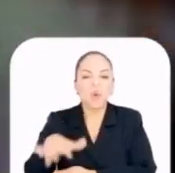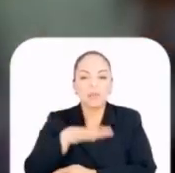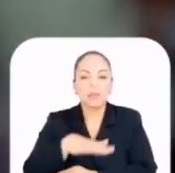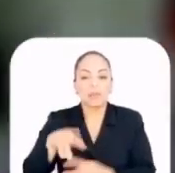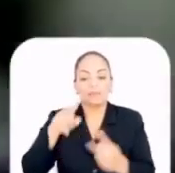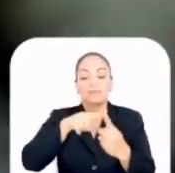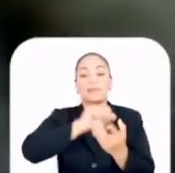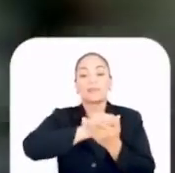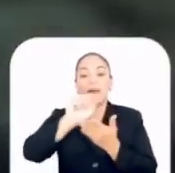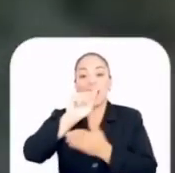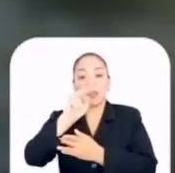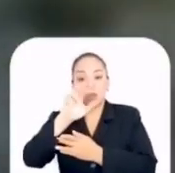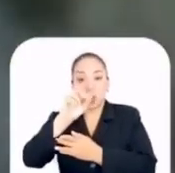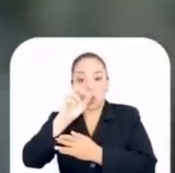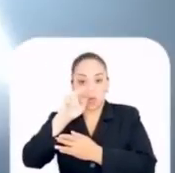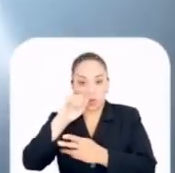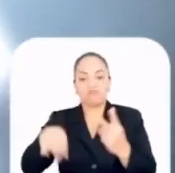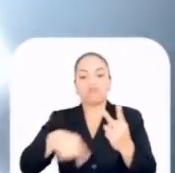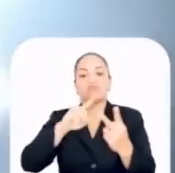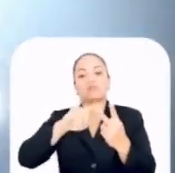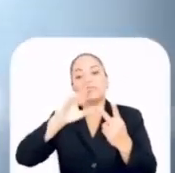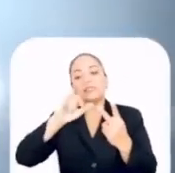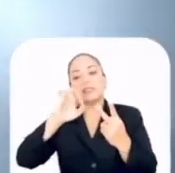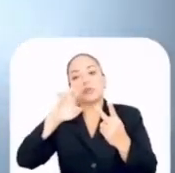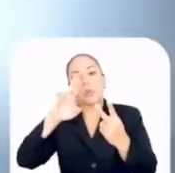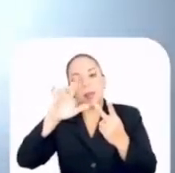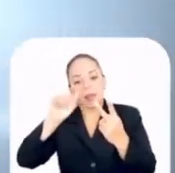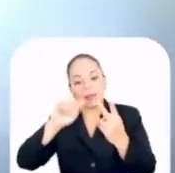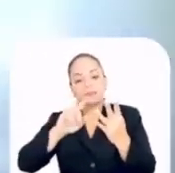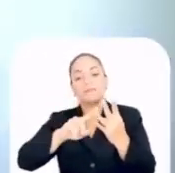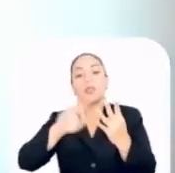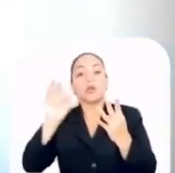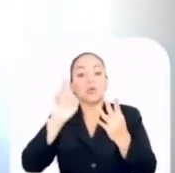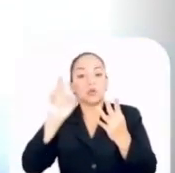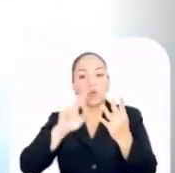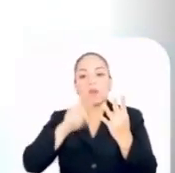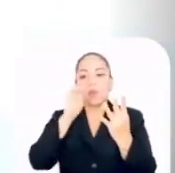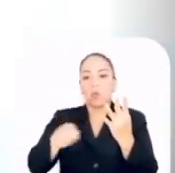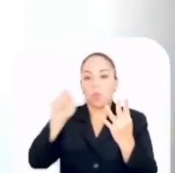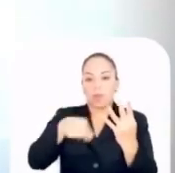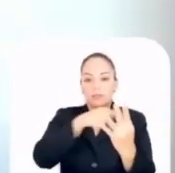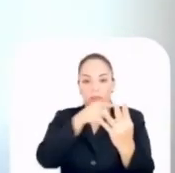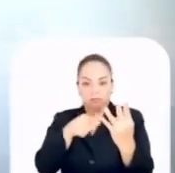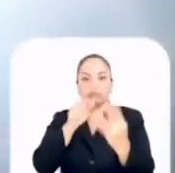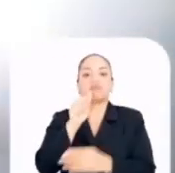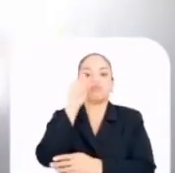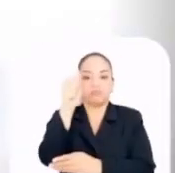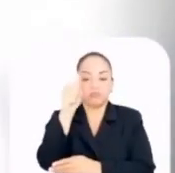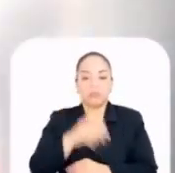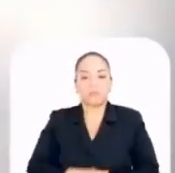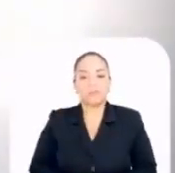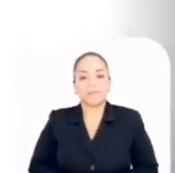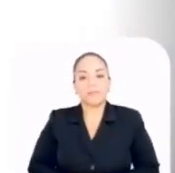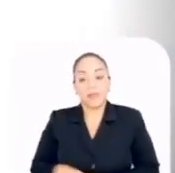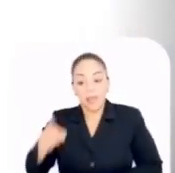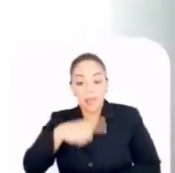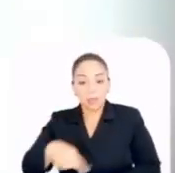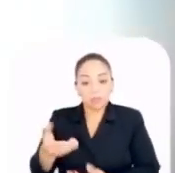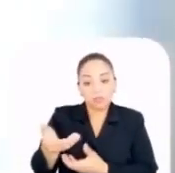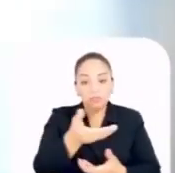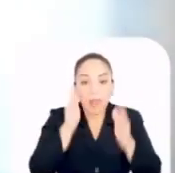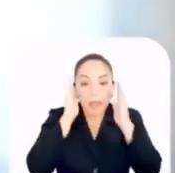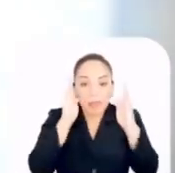comunidades de San Antonio, El Roble, Ciruelas y La Huásima de Alajuela. La respuesta a estos